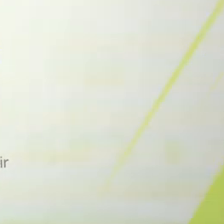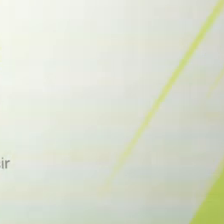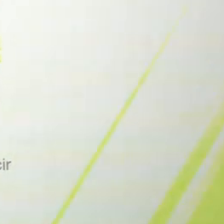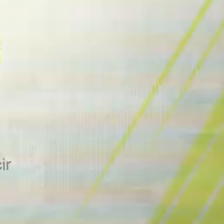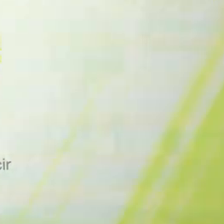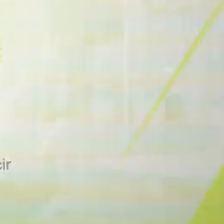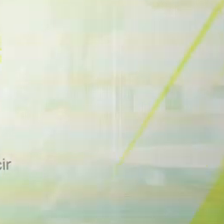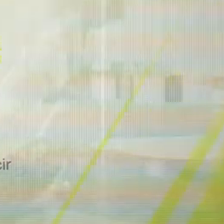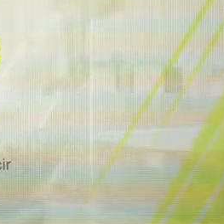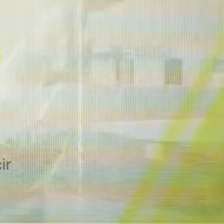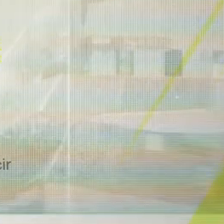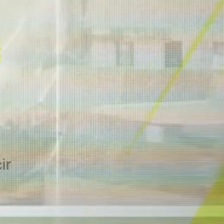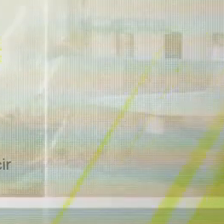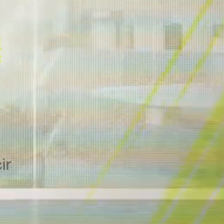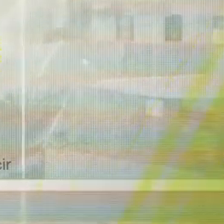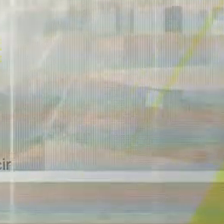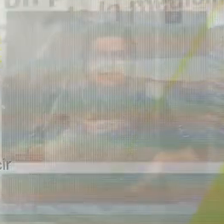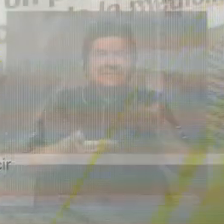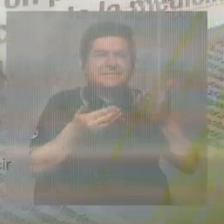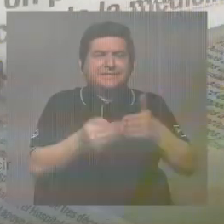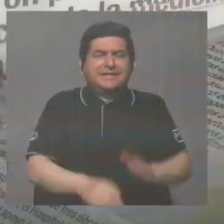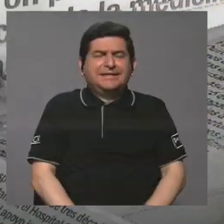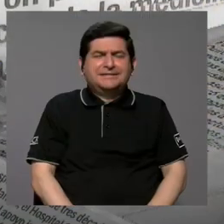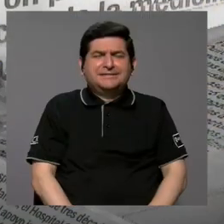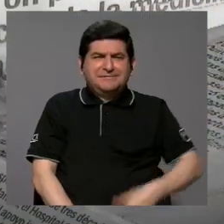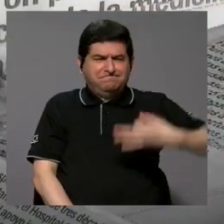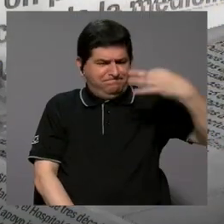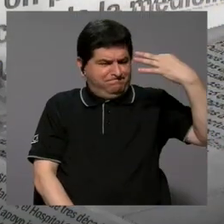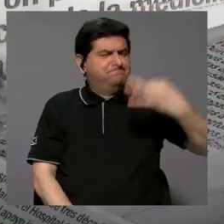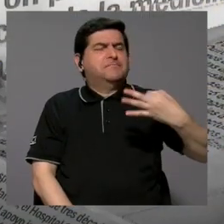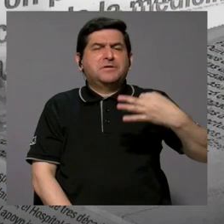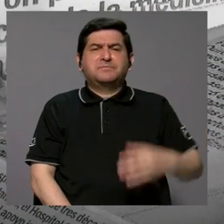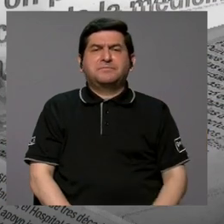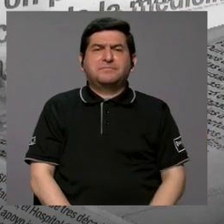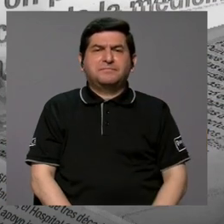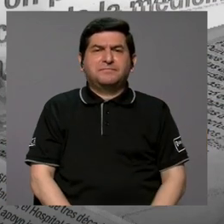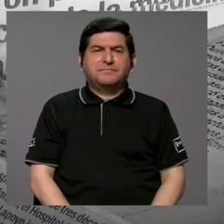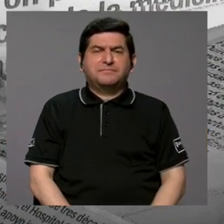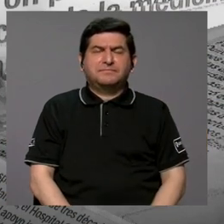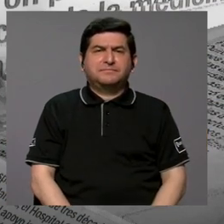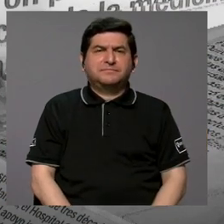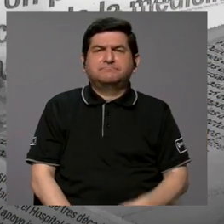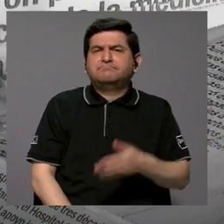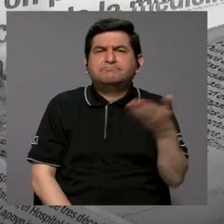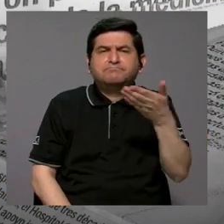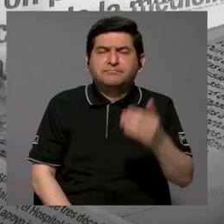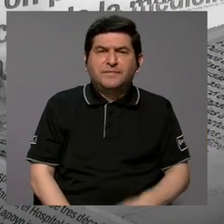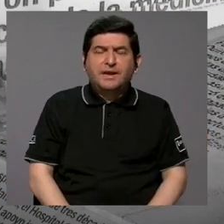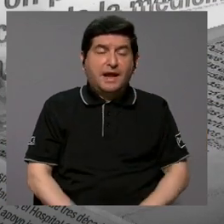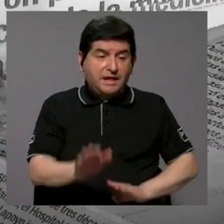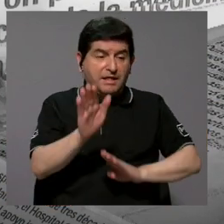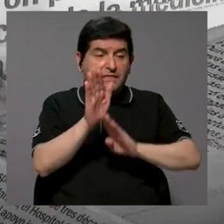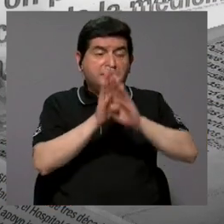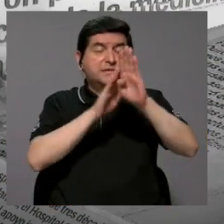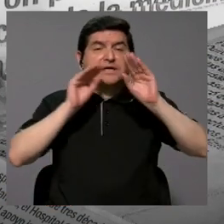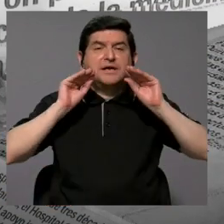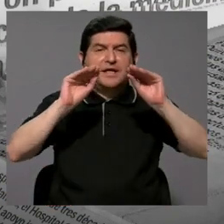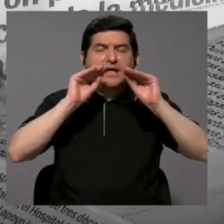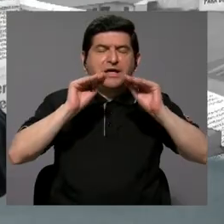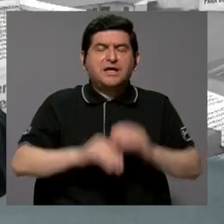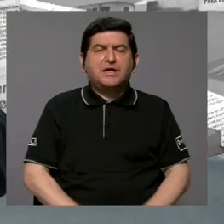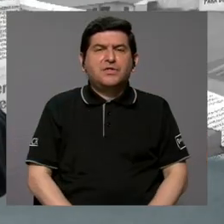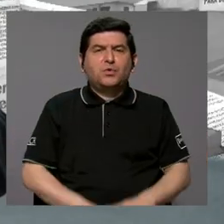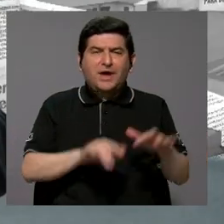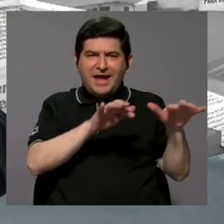importante, casi contundente, el hecho de tener ese desarrollo de educación digital,